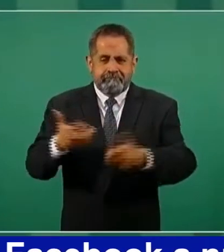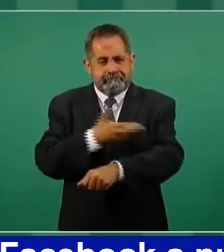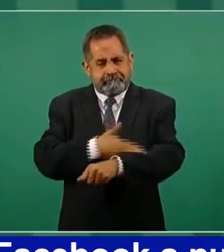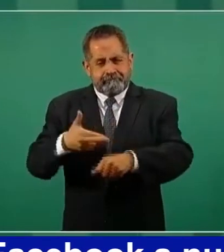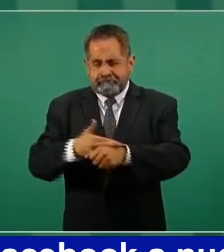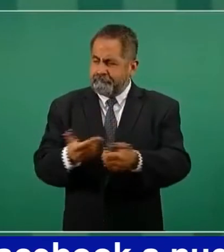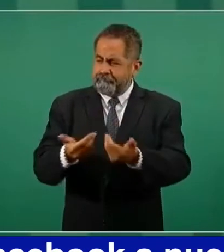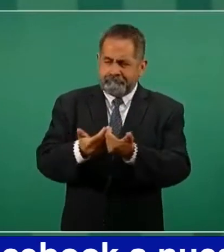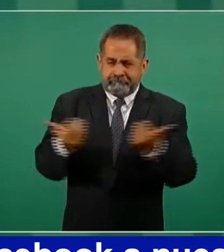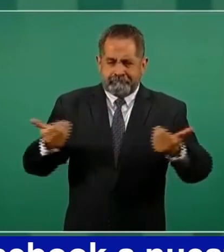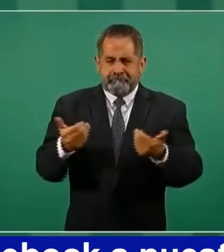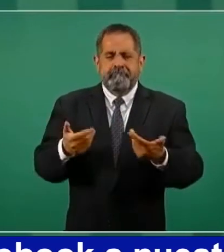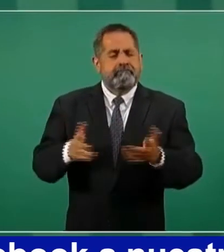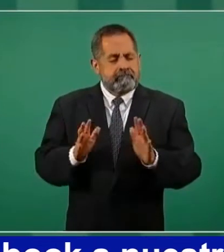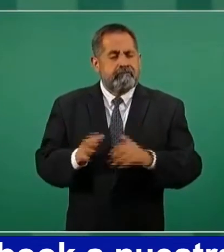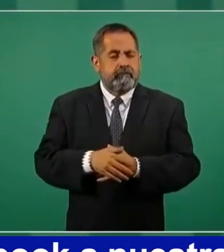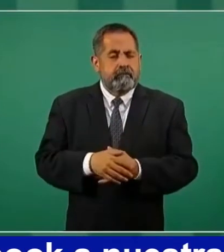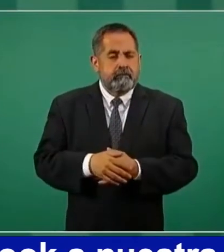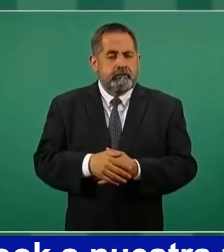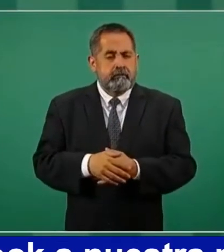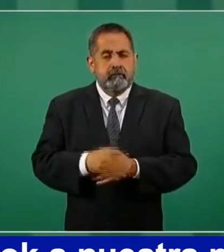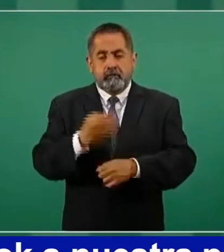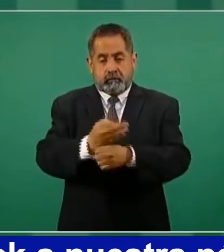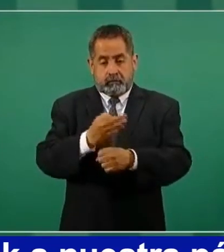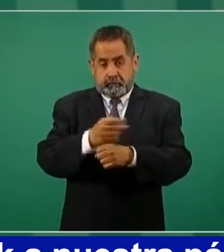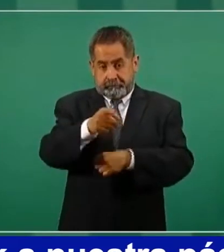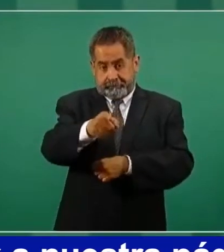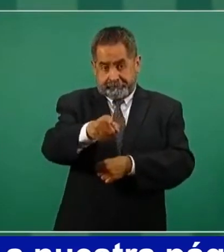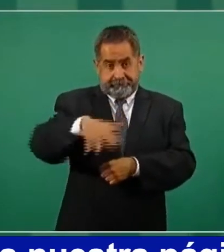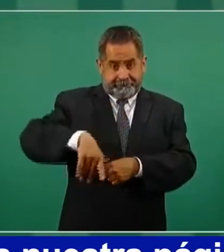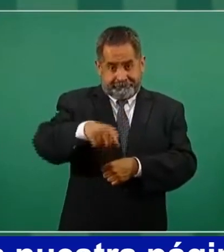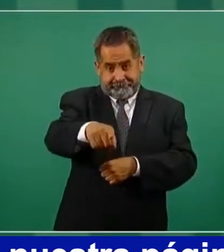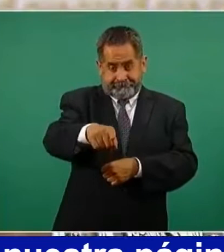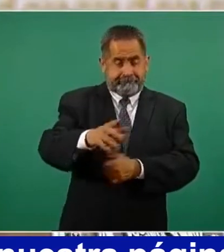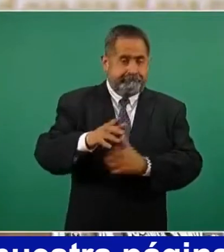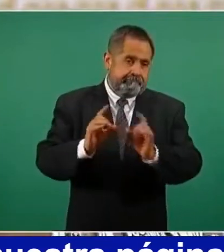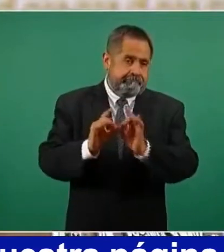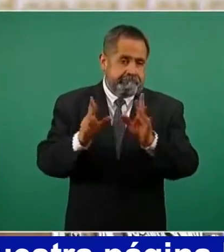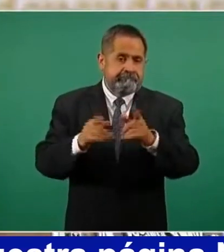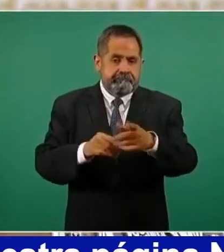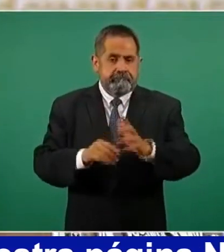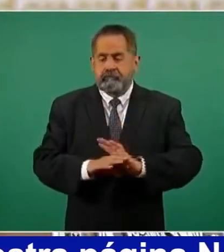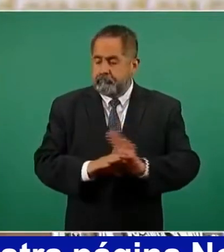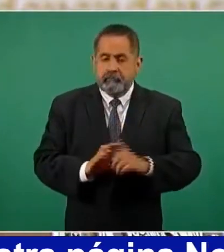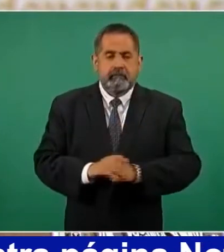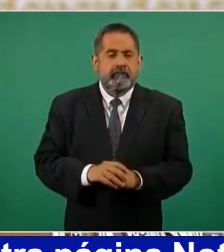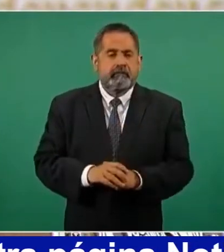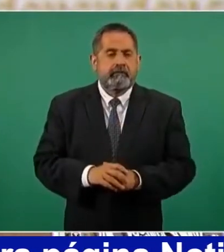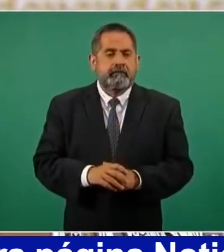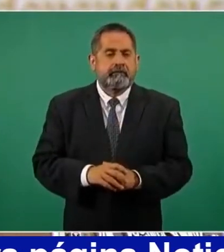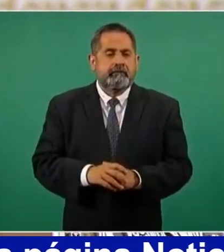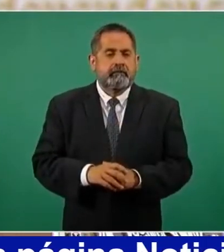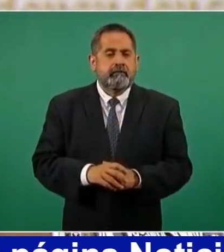Entonces, se presentan estos casos y